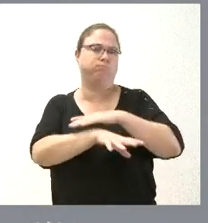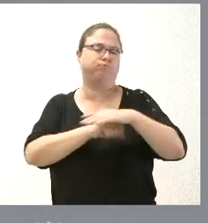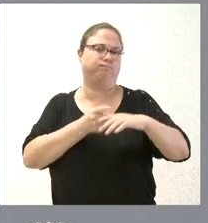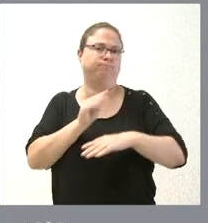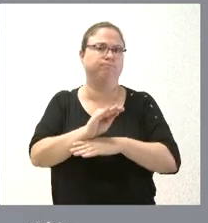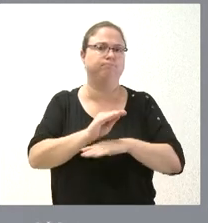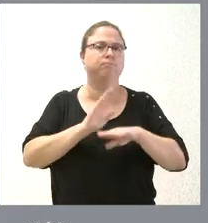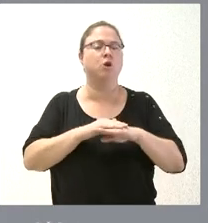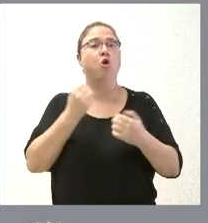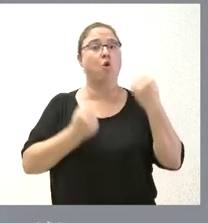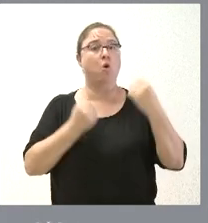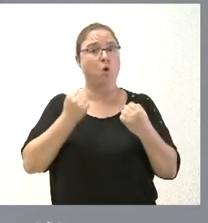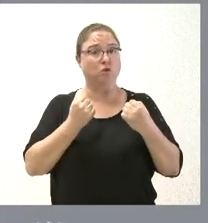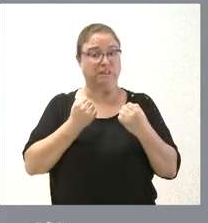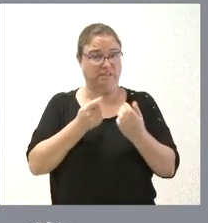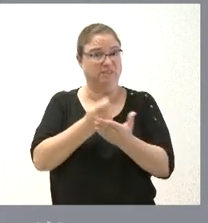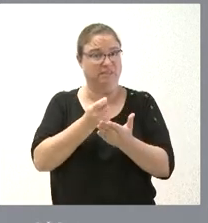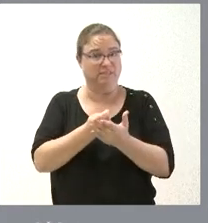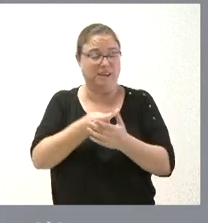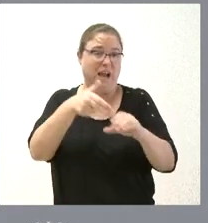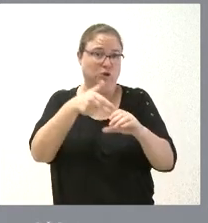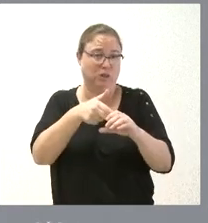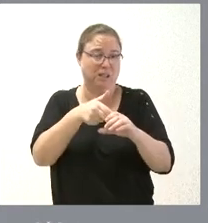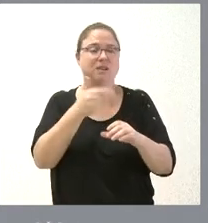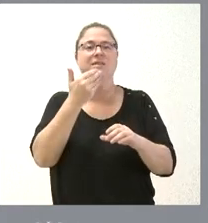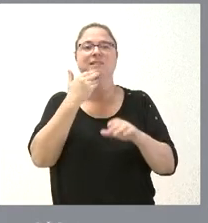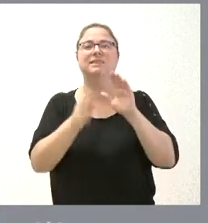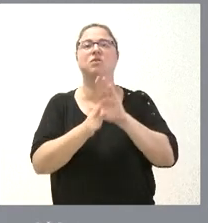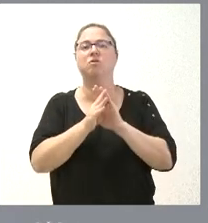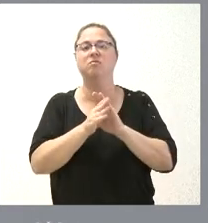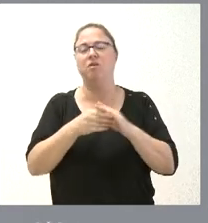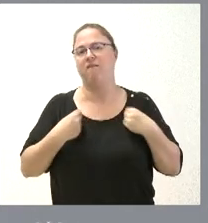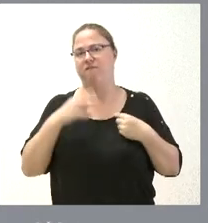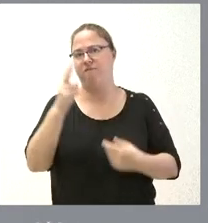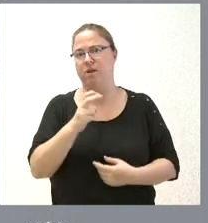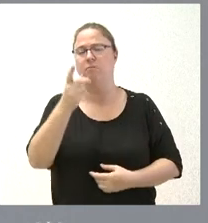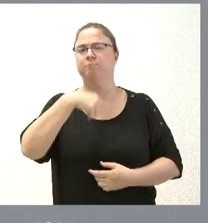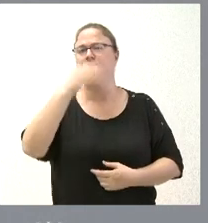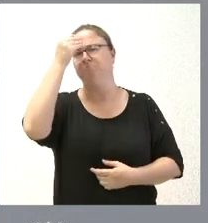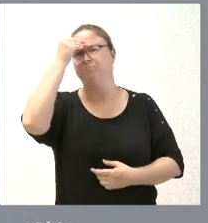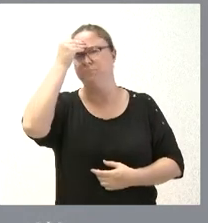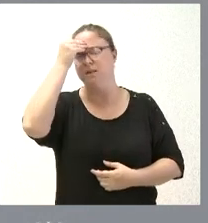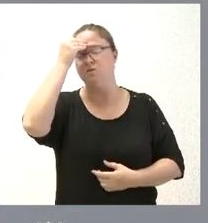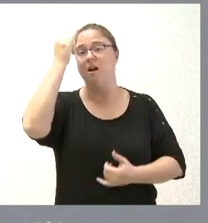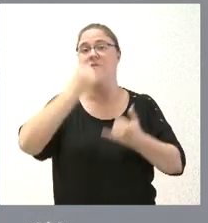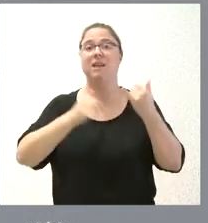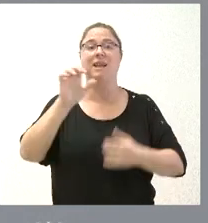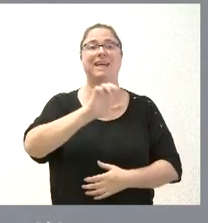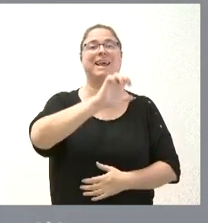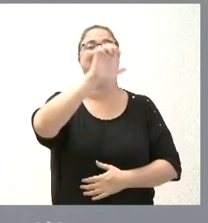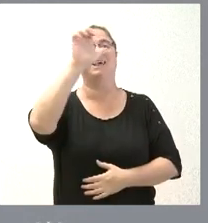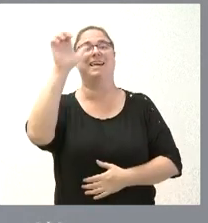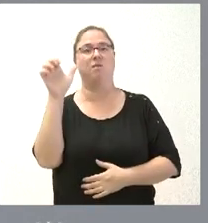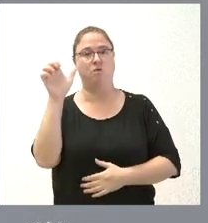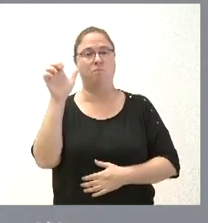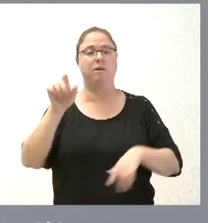con el coche de combustión mientras este siga teniendo su vida útil, nos parece que finalmente Europa ha entendido